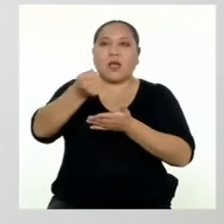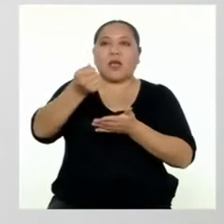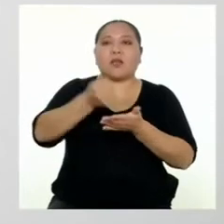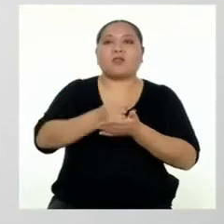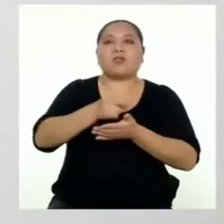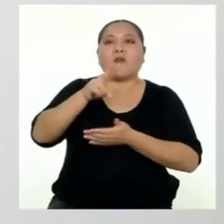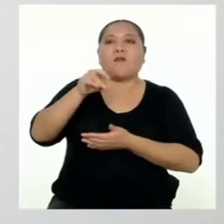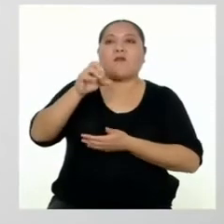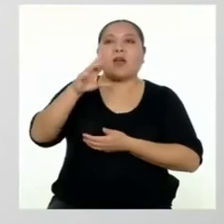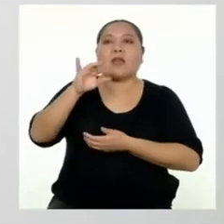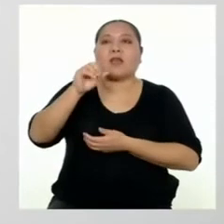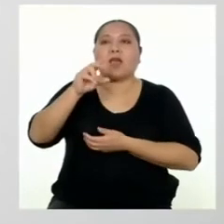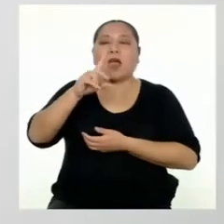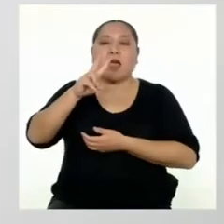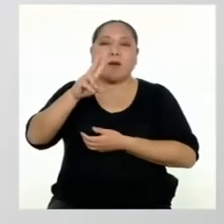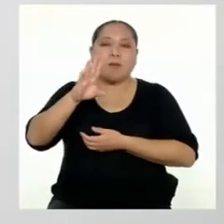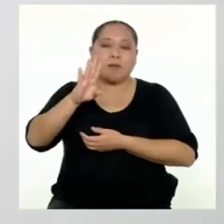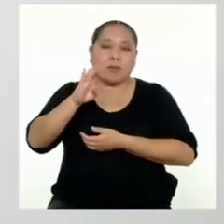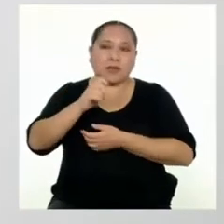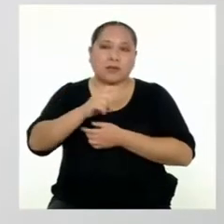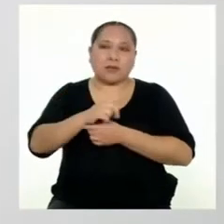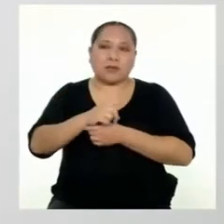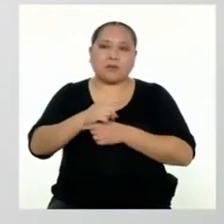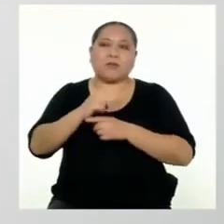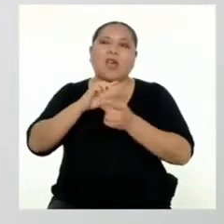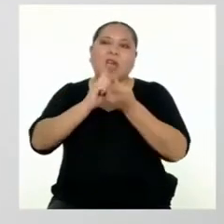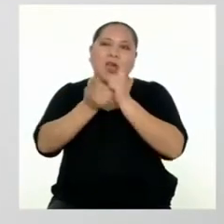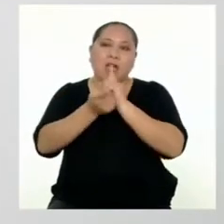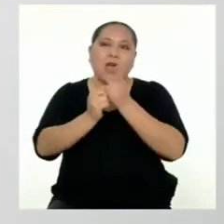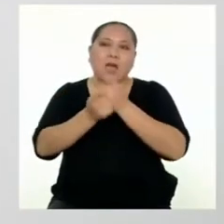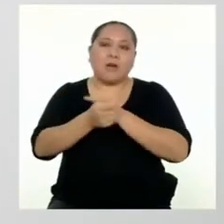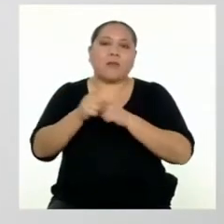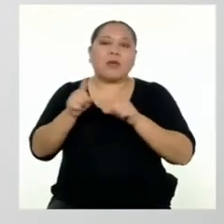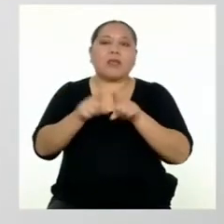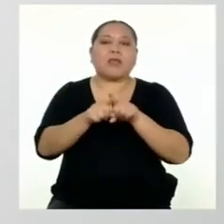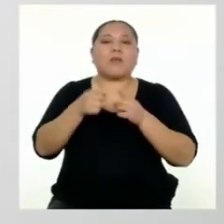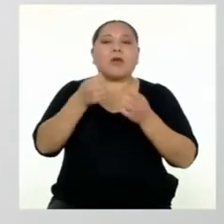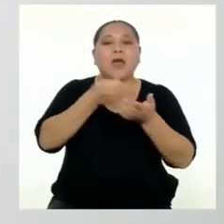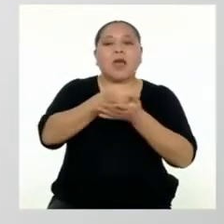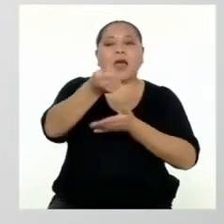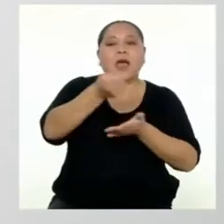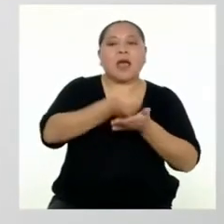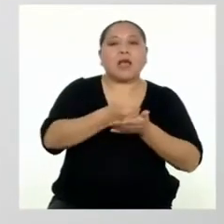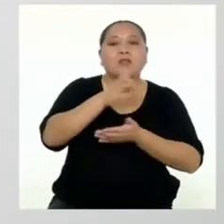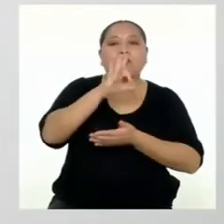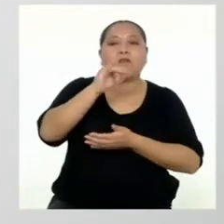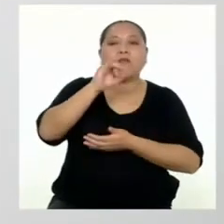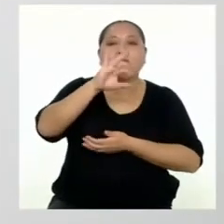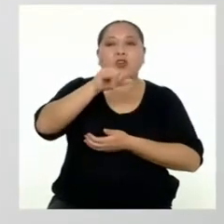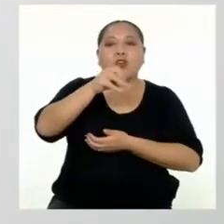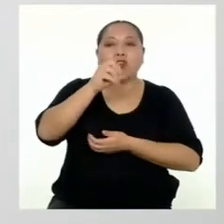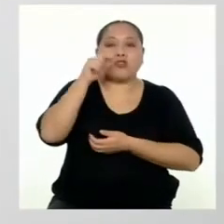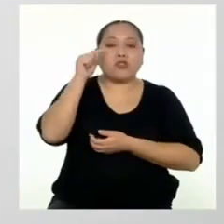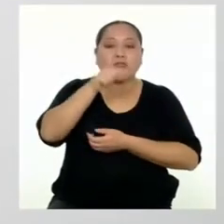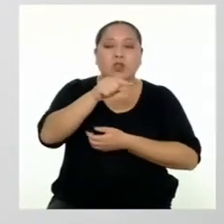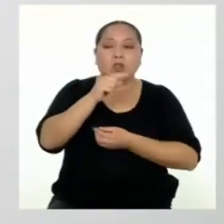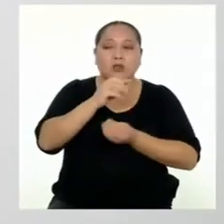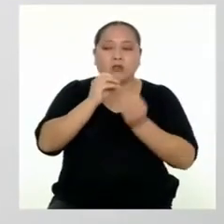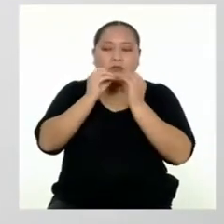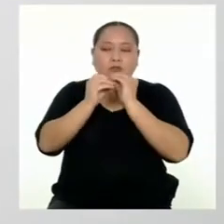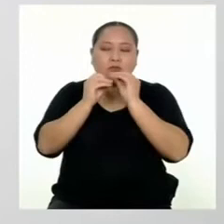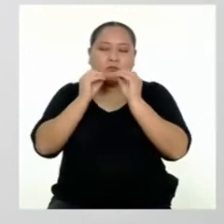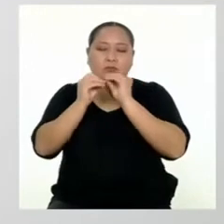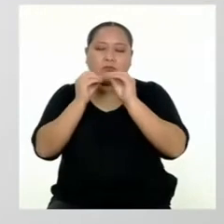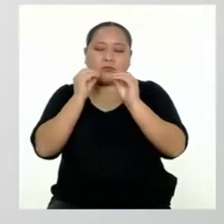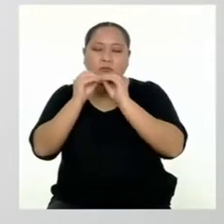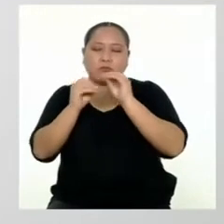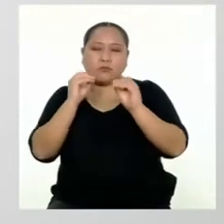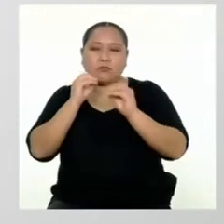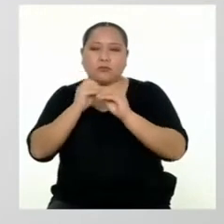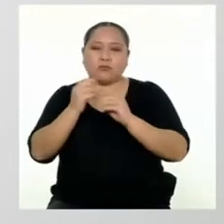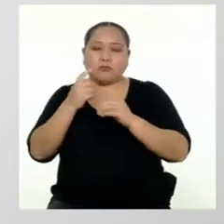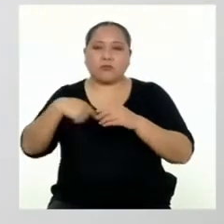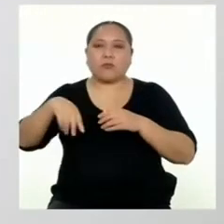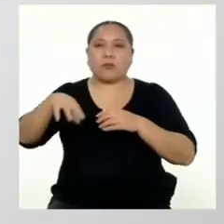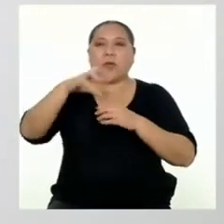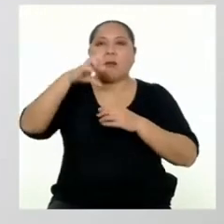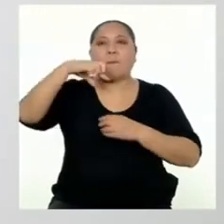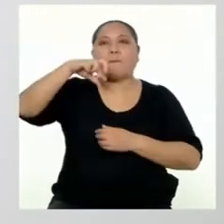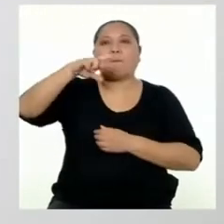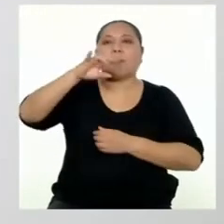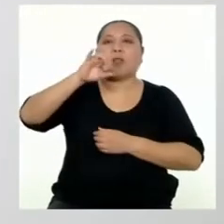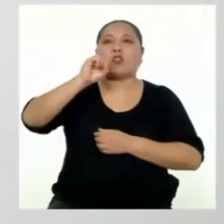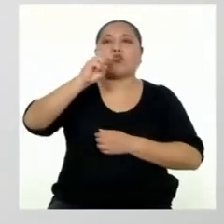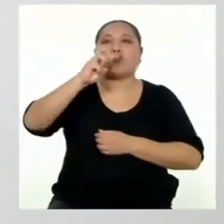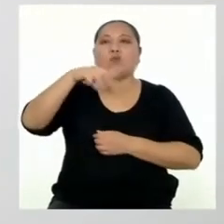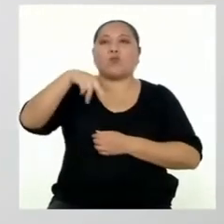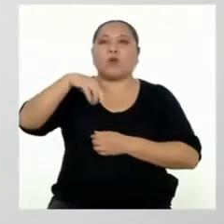y en gastos fijos. Y con esta información es que vamos a poder reajustar nuestro presupuesto.